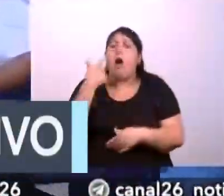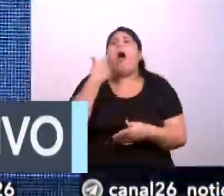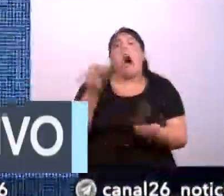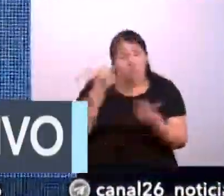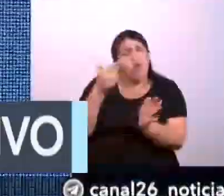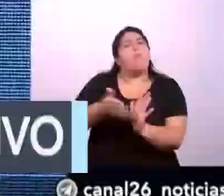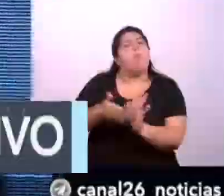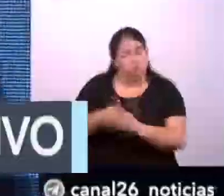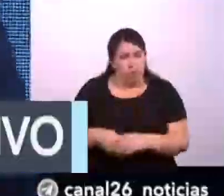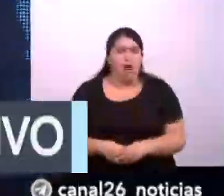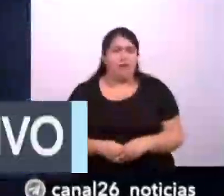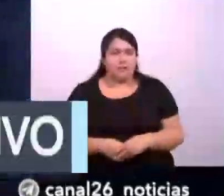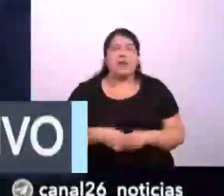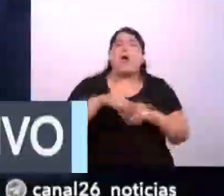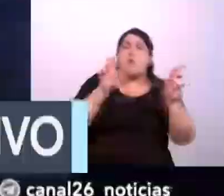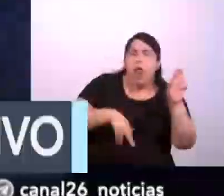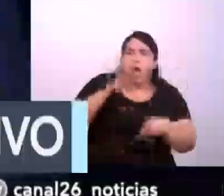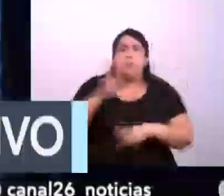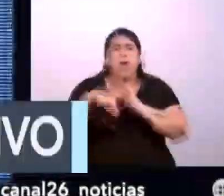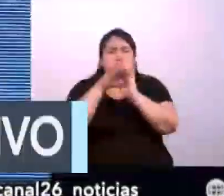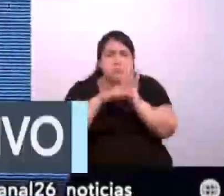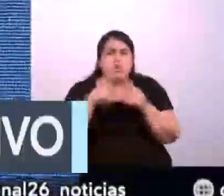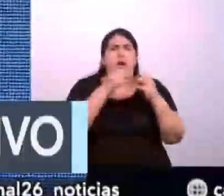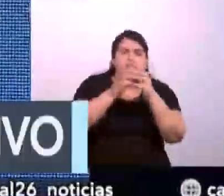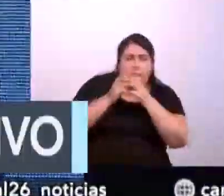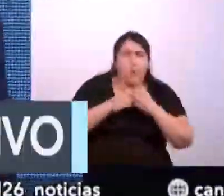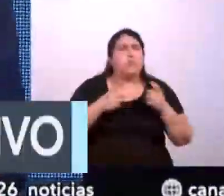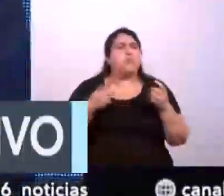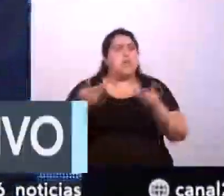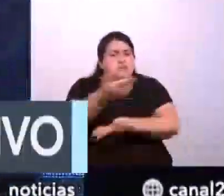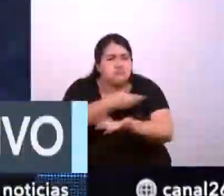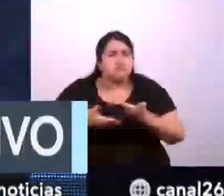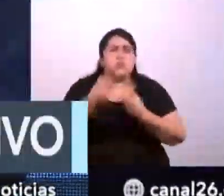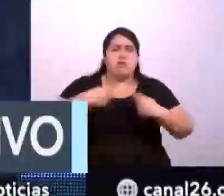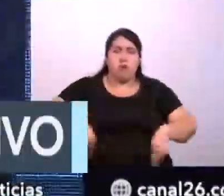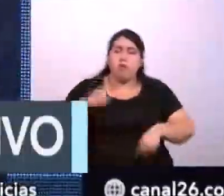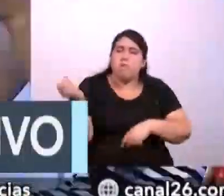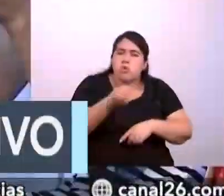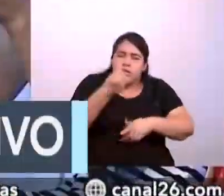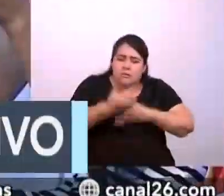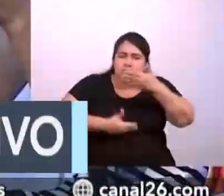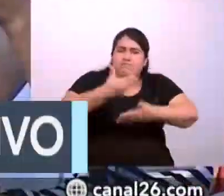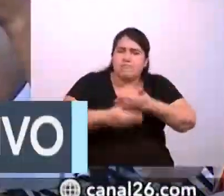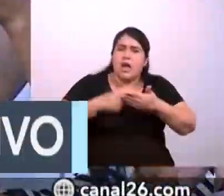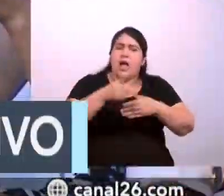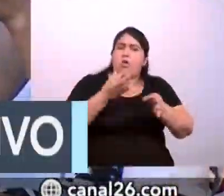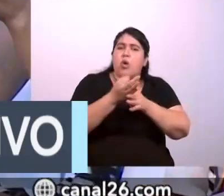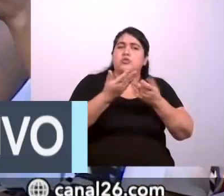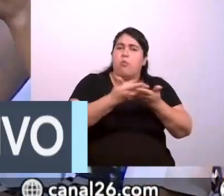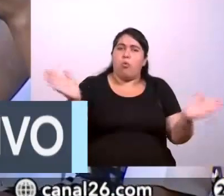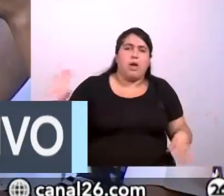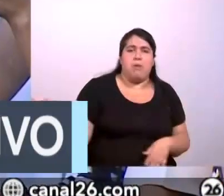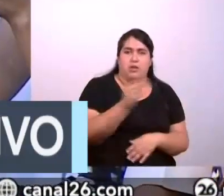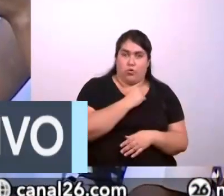probá con discutir los programas, probá con construir una educación pública para todos y todas. Y quiero decir